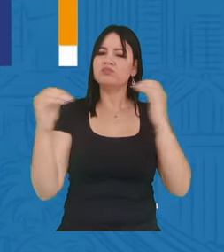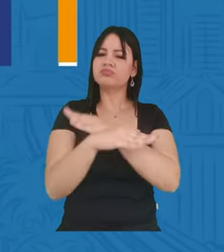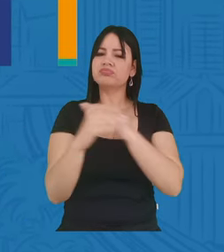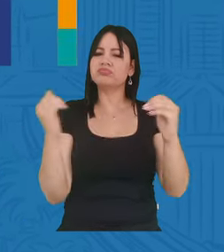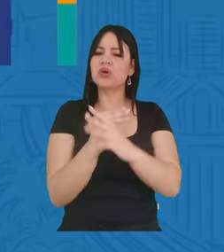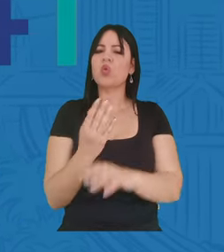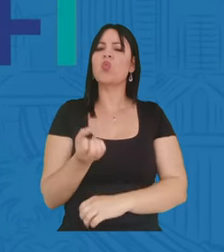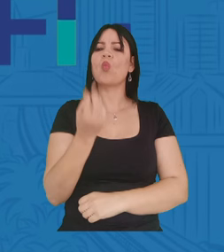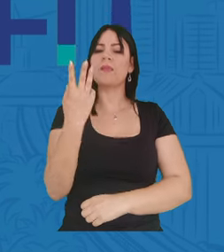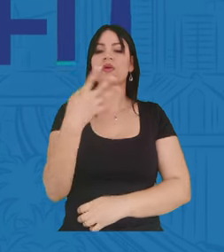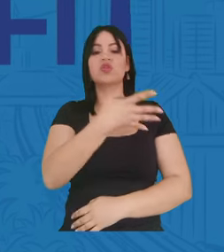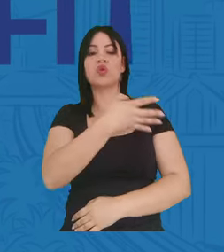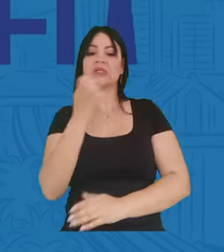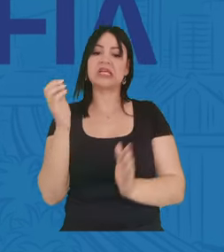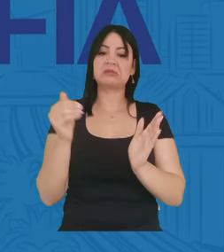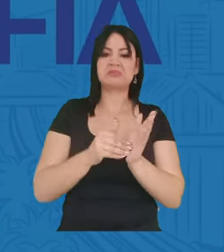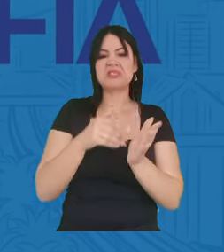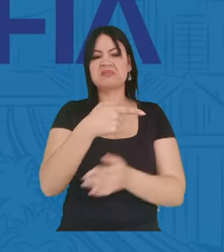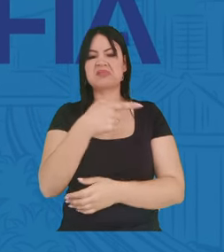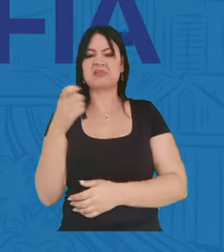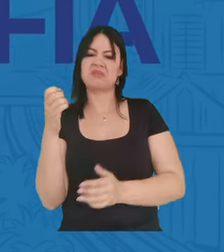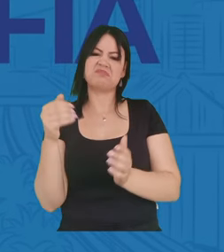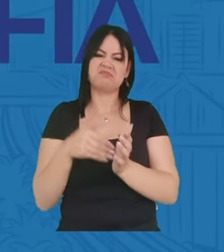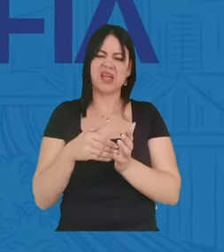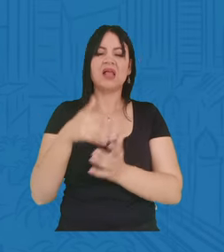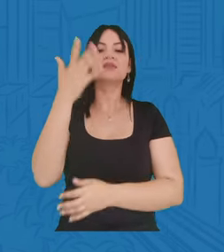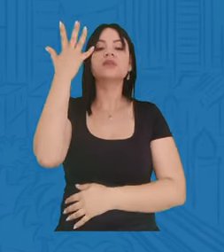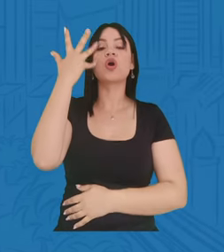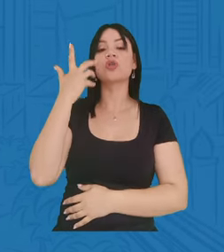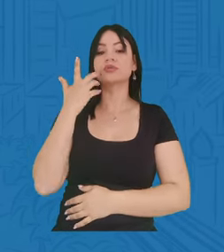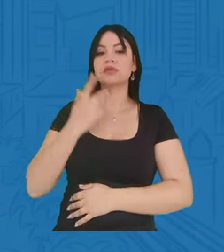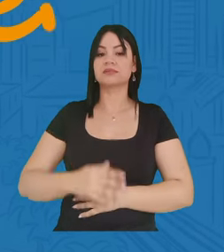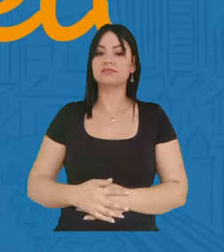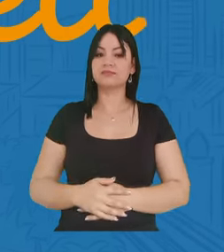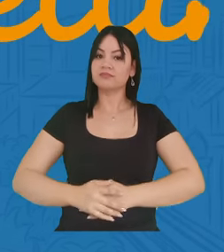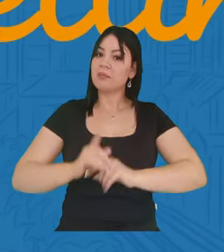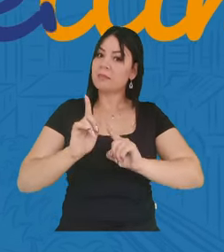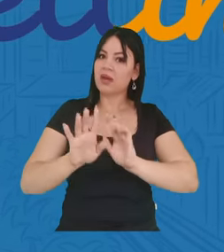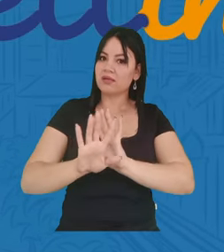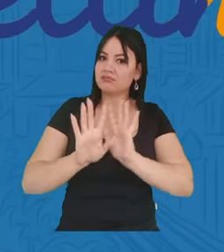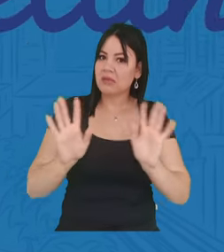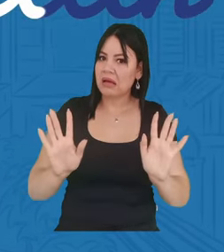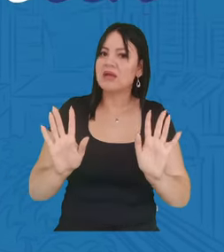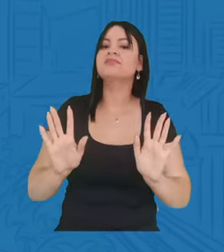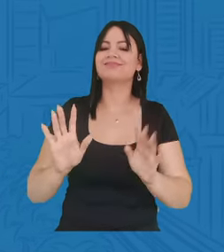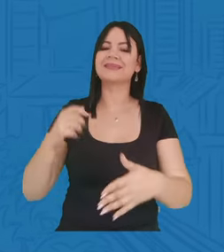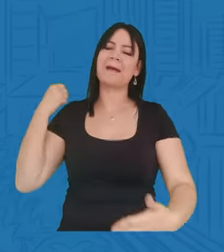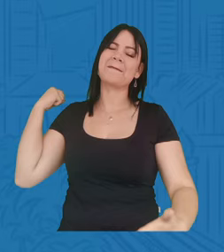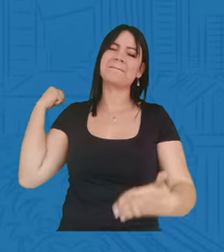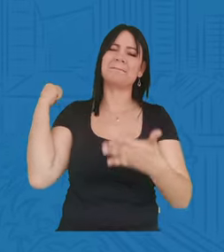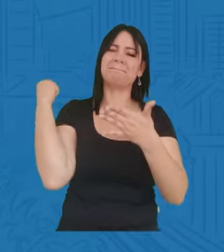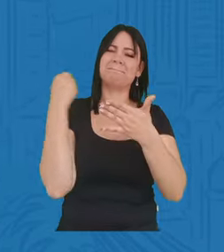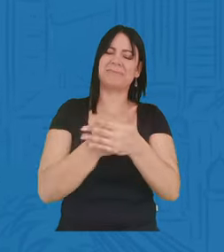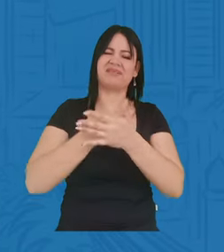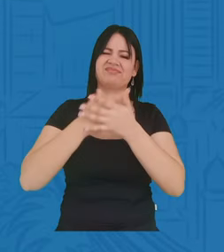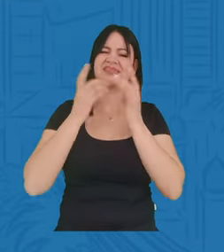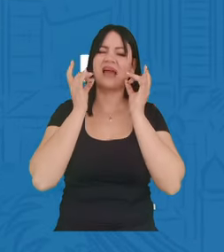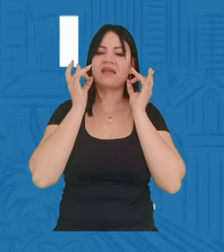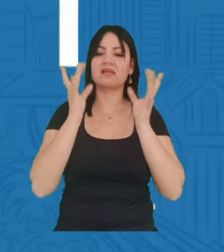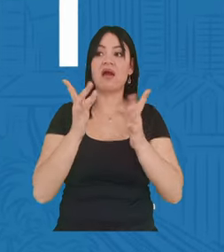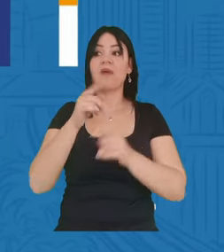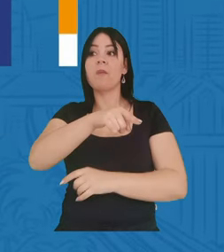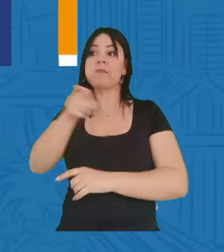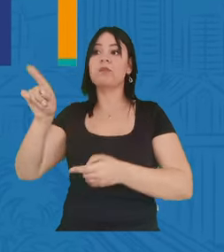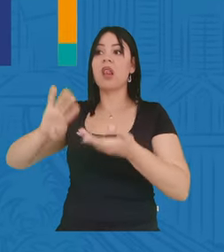entre 900 y 1 millón 100 mil vehículos todos los días pero no solamente eso sino que tengamos unos altos índices de incidentalidad y una